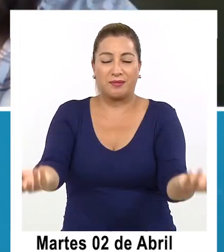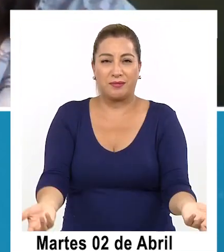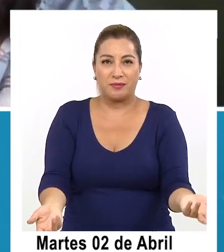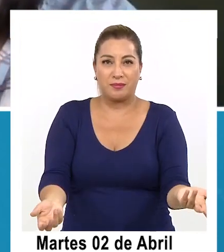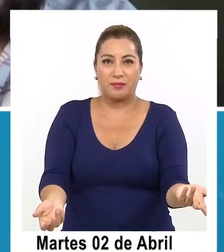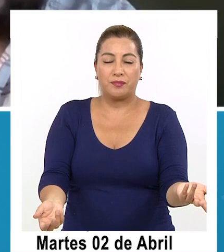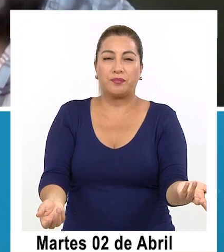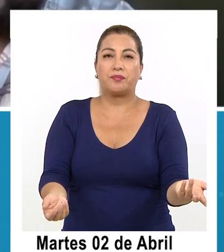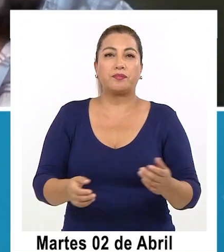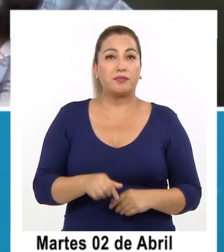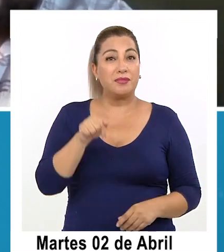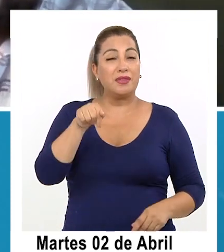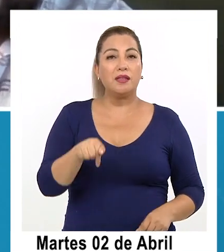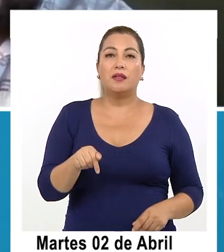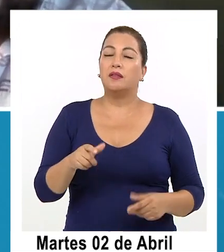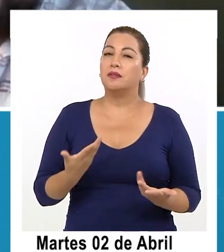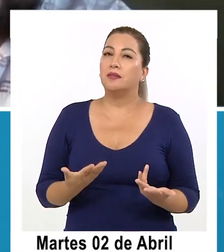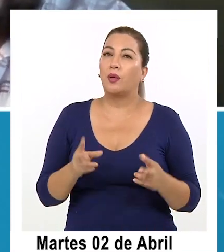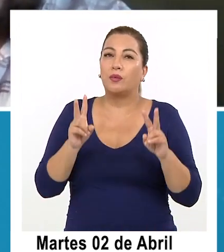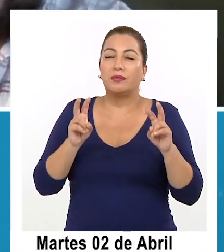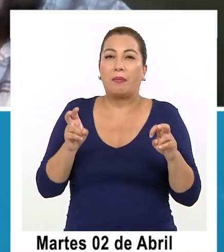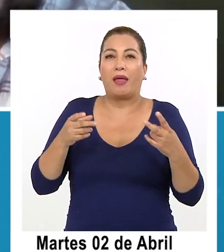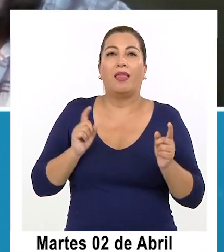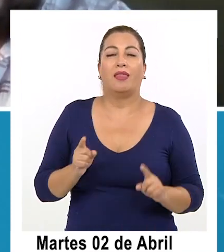hay un tema de gestión